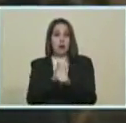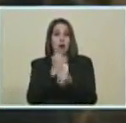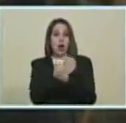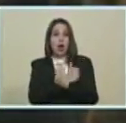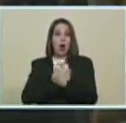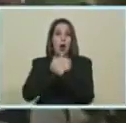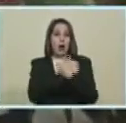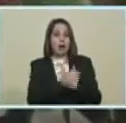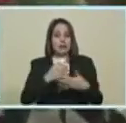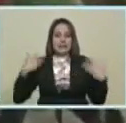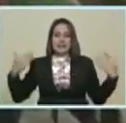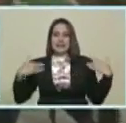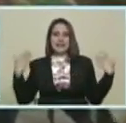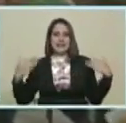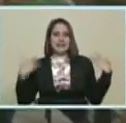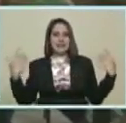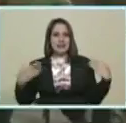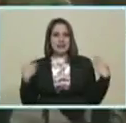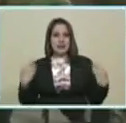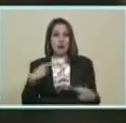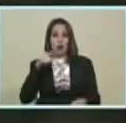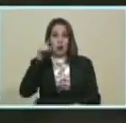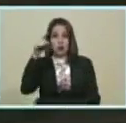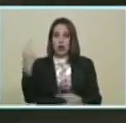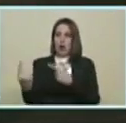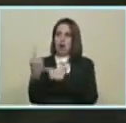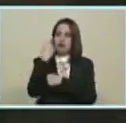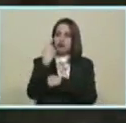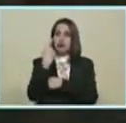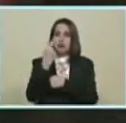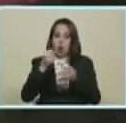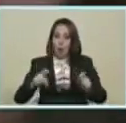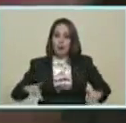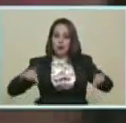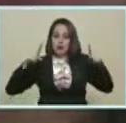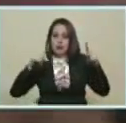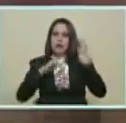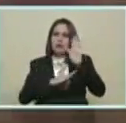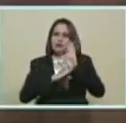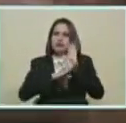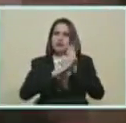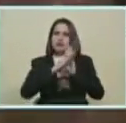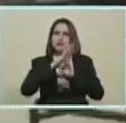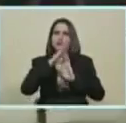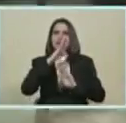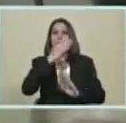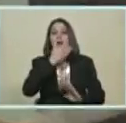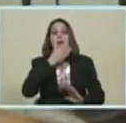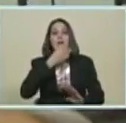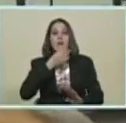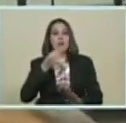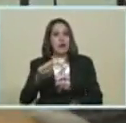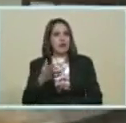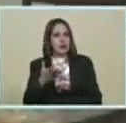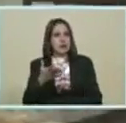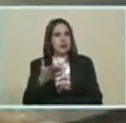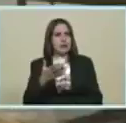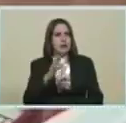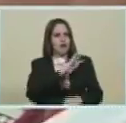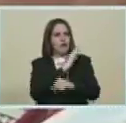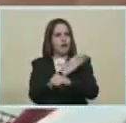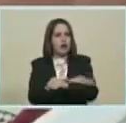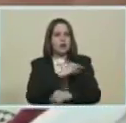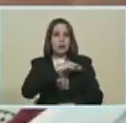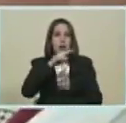Con entusiasmo Ya que usted Nos dio Esa oportunidad De crecimiento Para fortalecernos A cada uno De nosotros